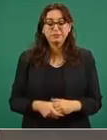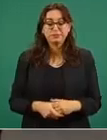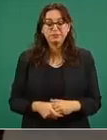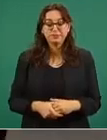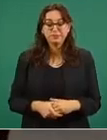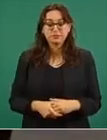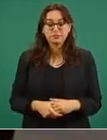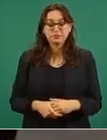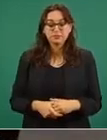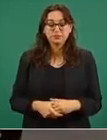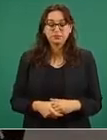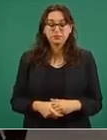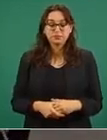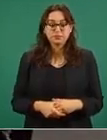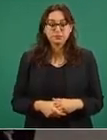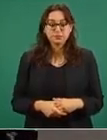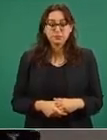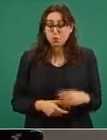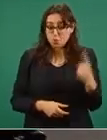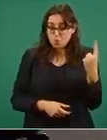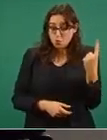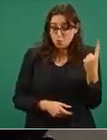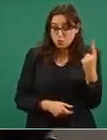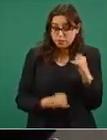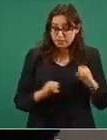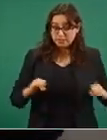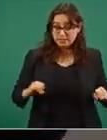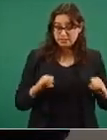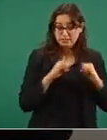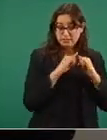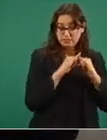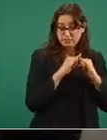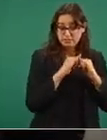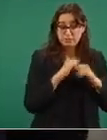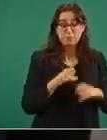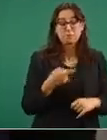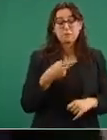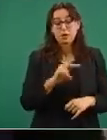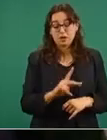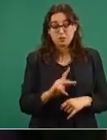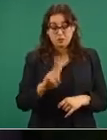Pero así como estos, deben haber 50.